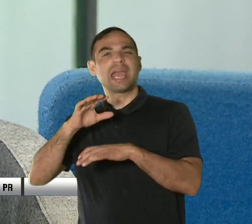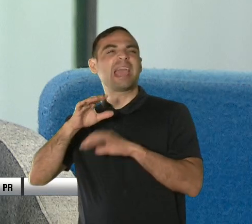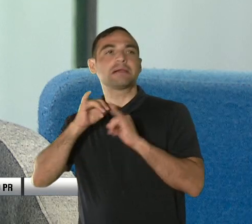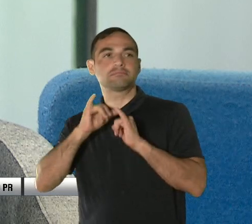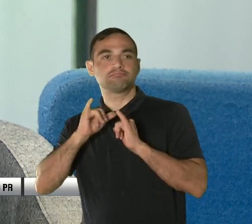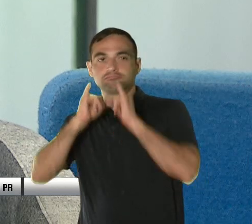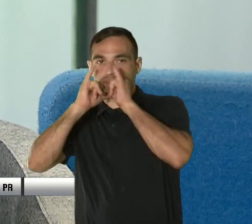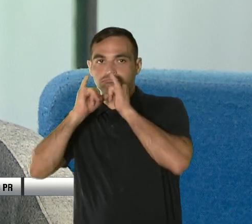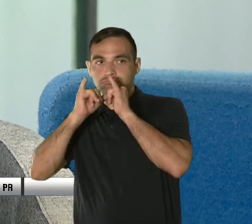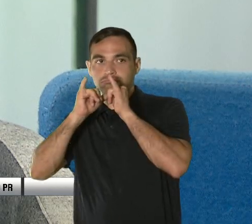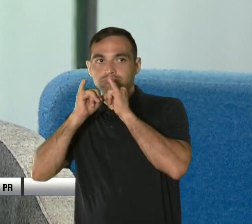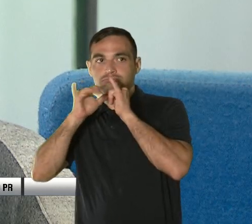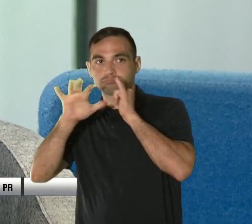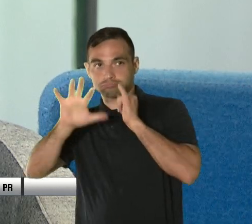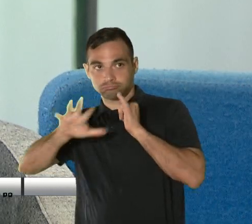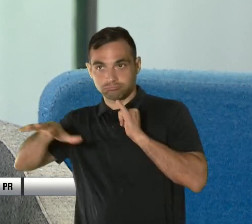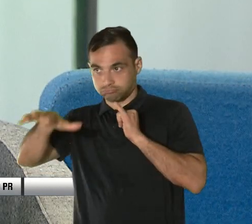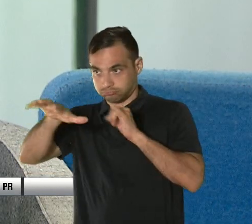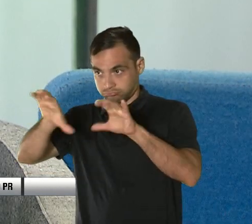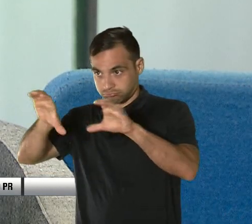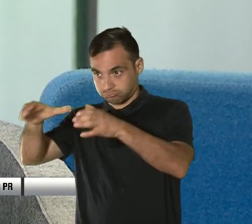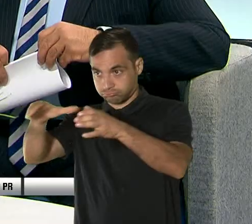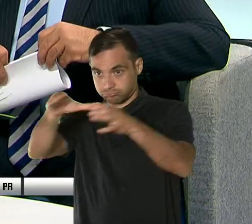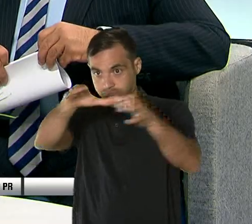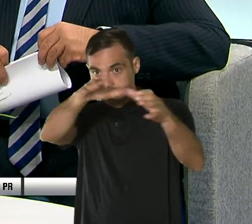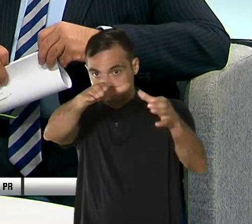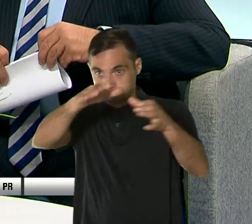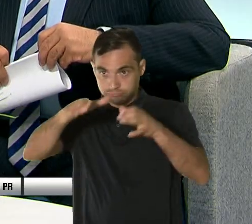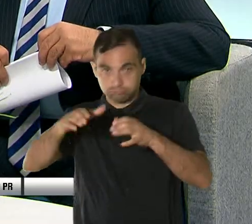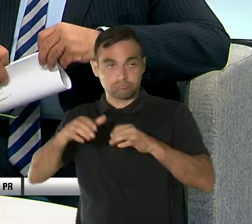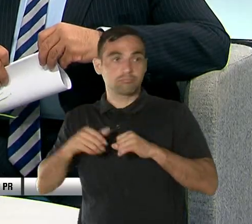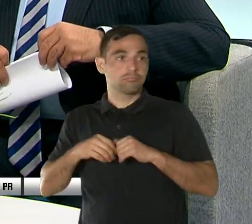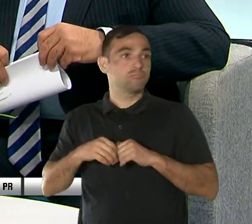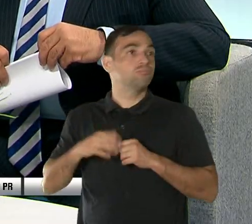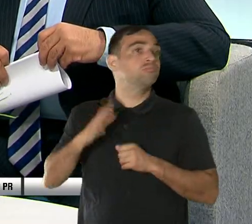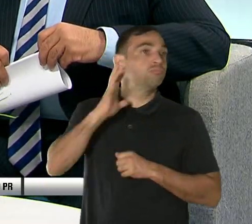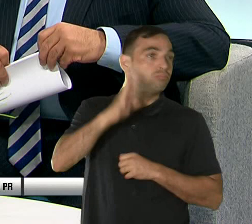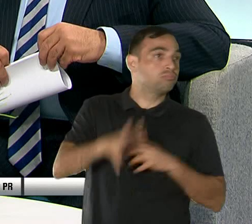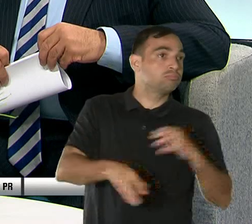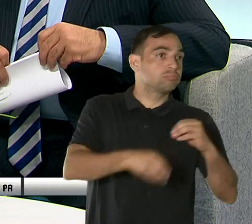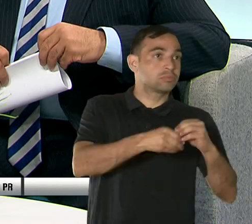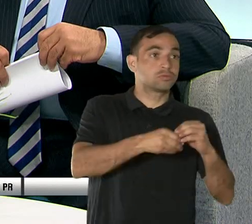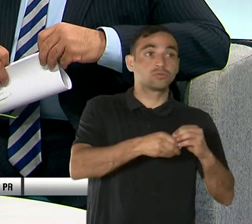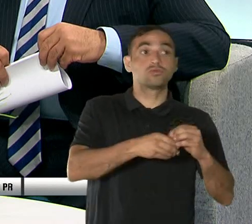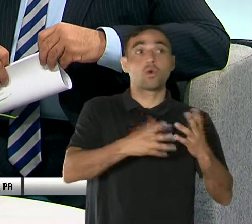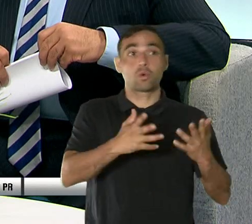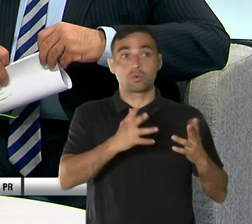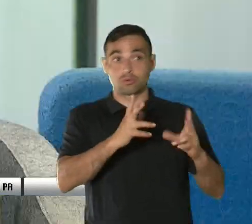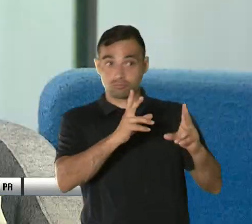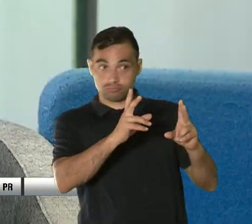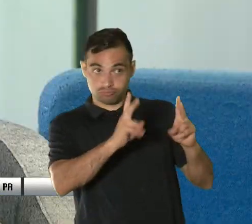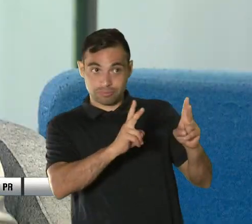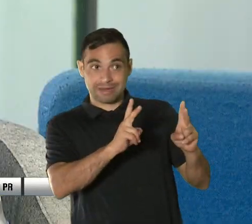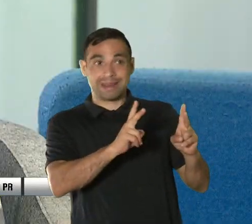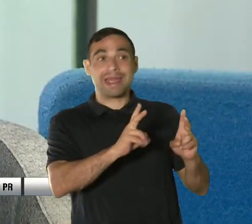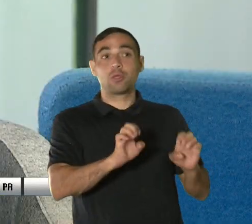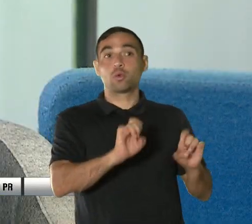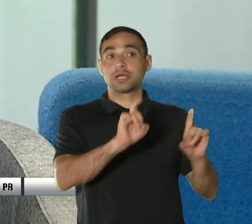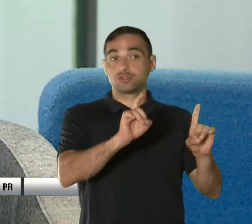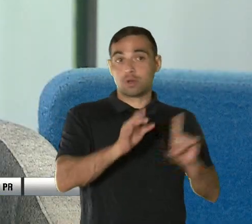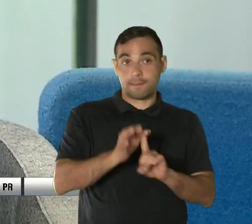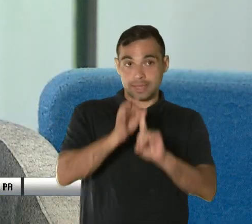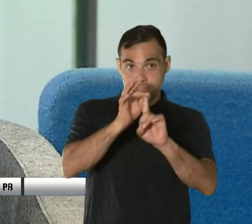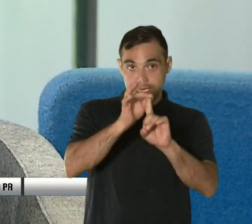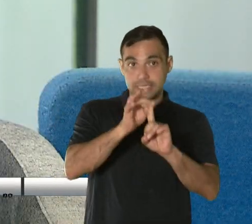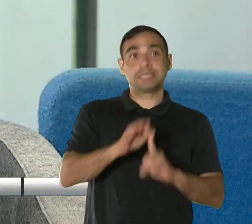de RAE. O que se suman a la Se suman, así que vamos a tener nuestra población regular, educación especial y también la población